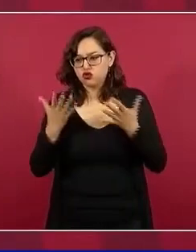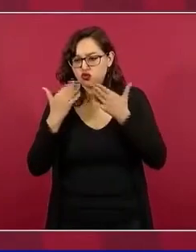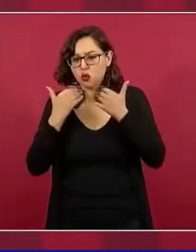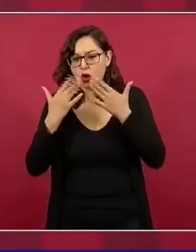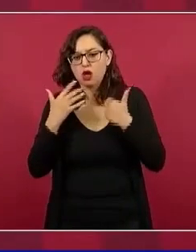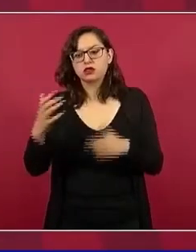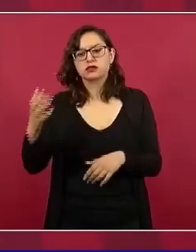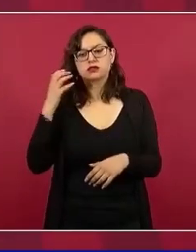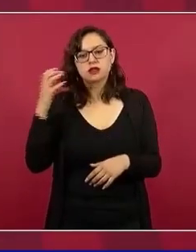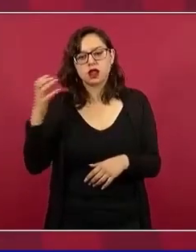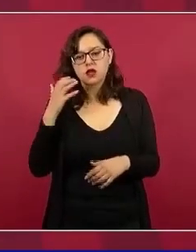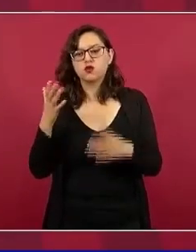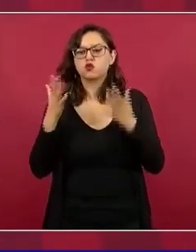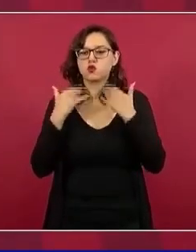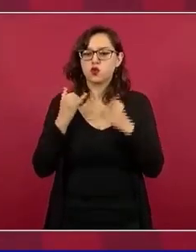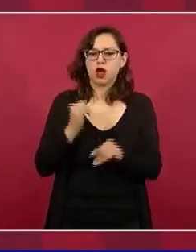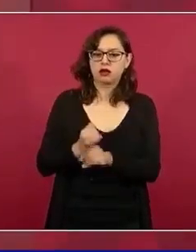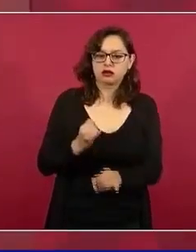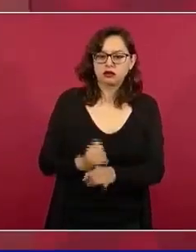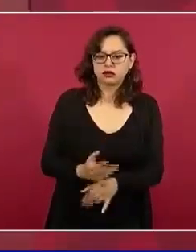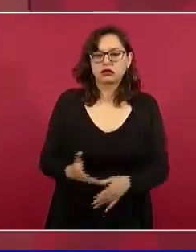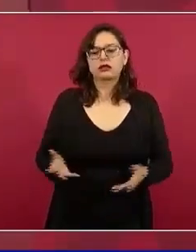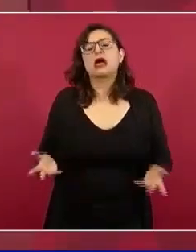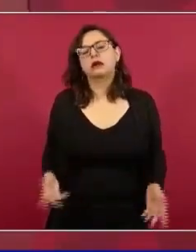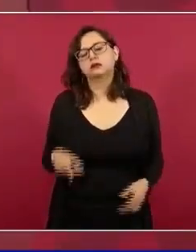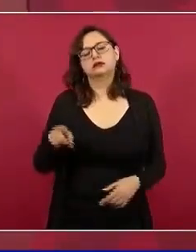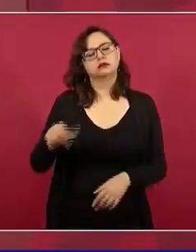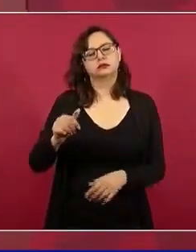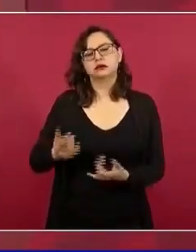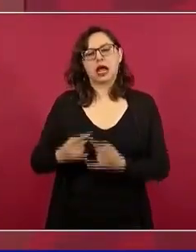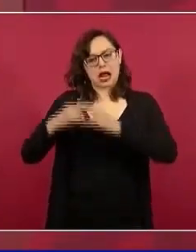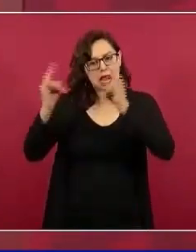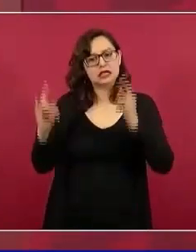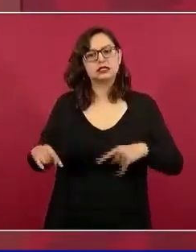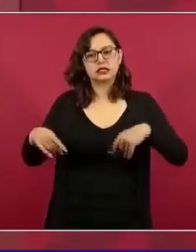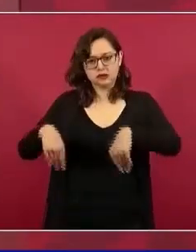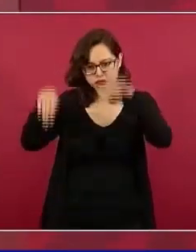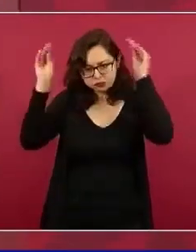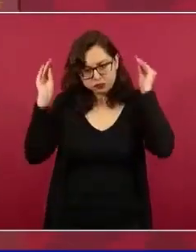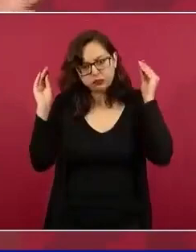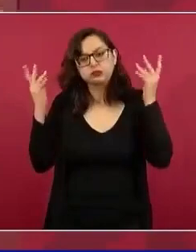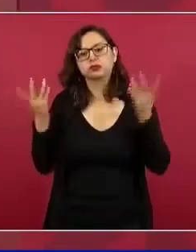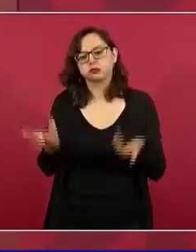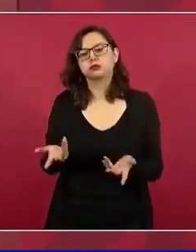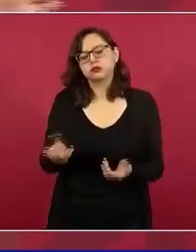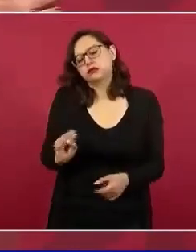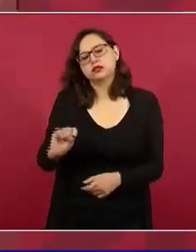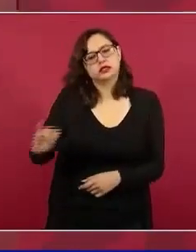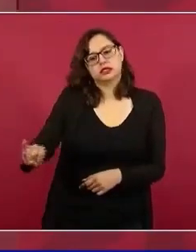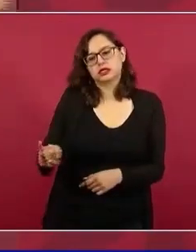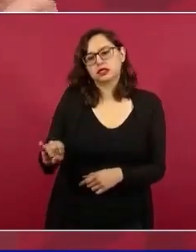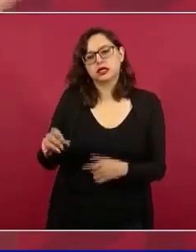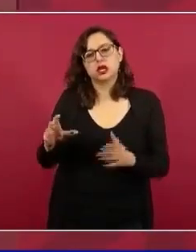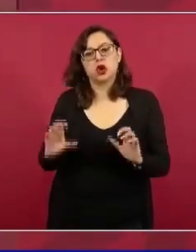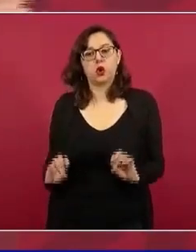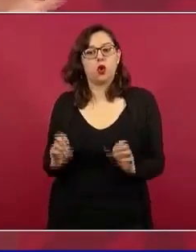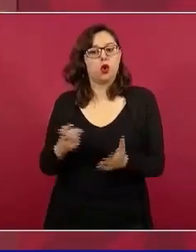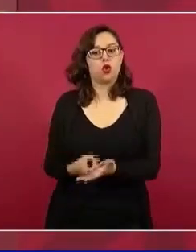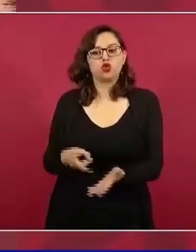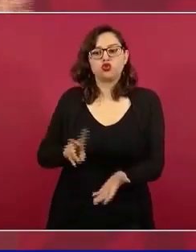posibilidad de hacerlo, pues a lo mejor ahí sí instalar las casillas o tener el doble